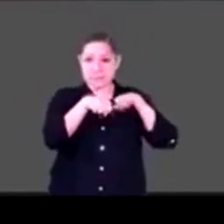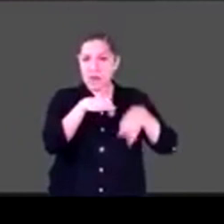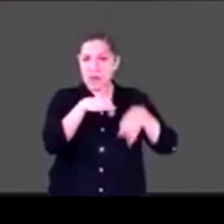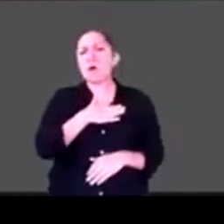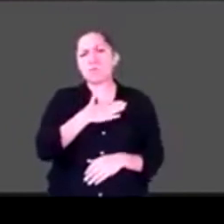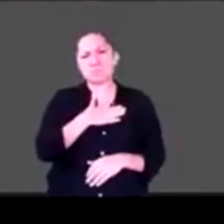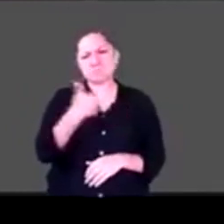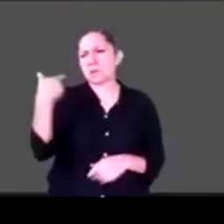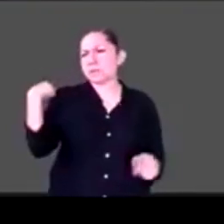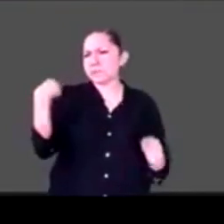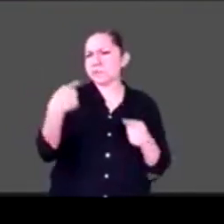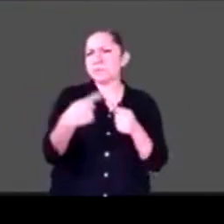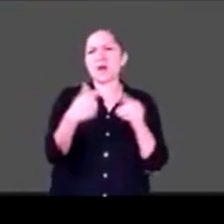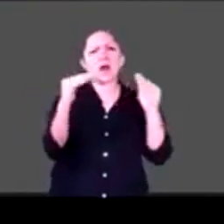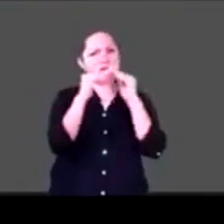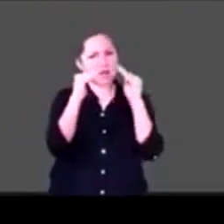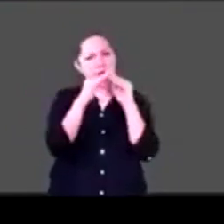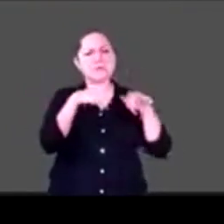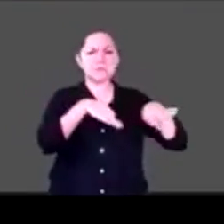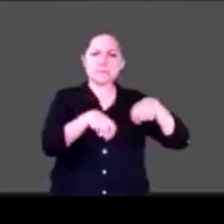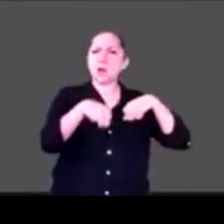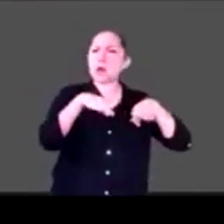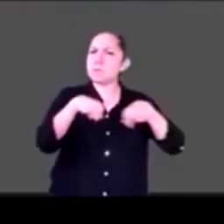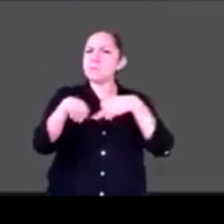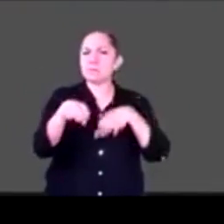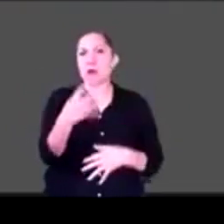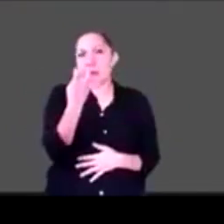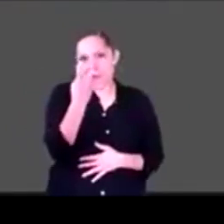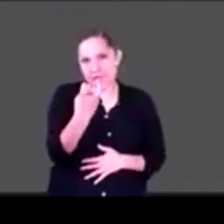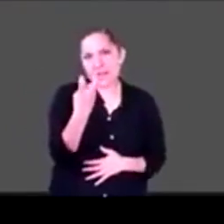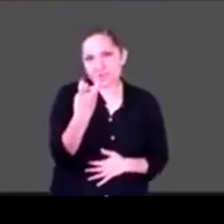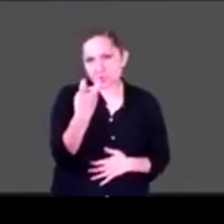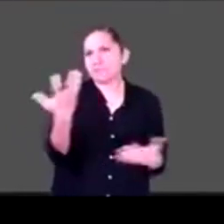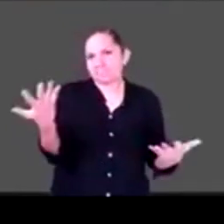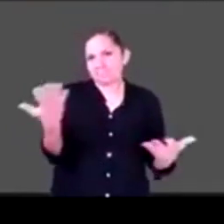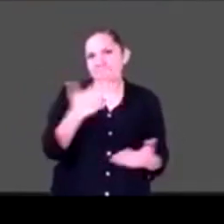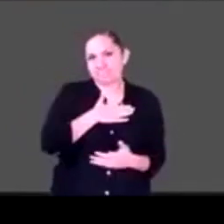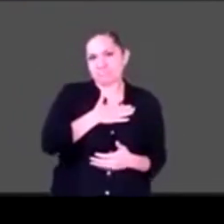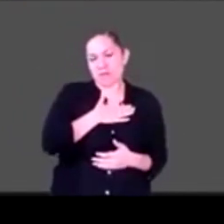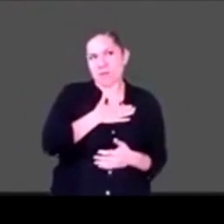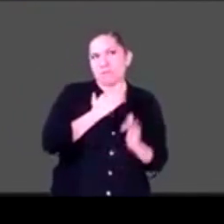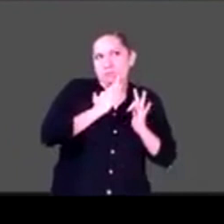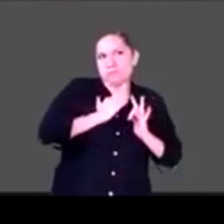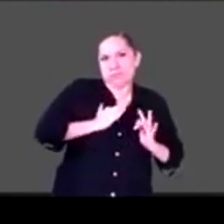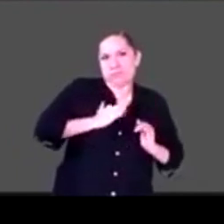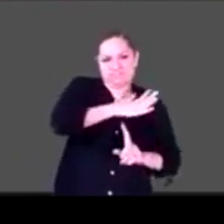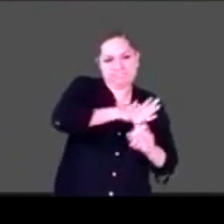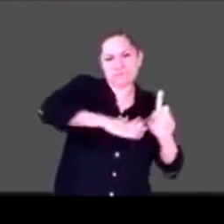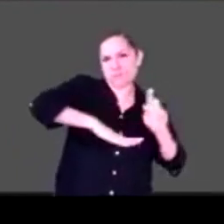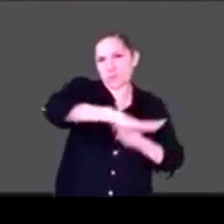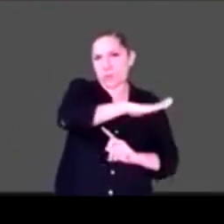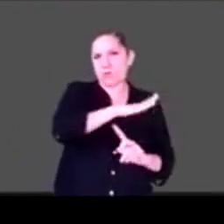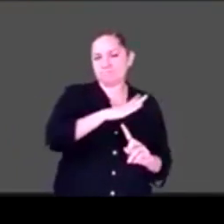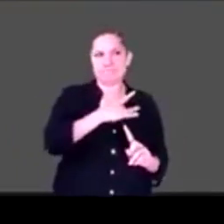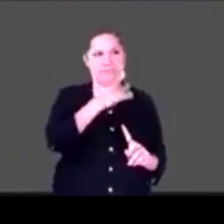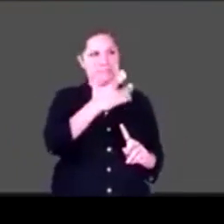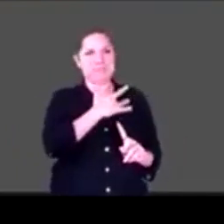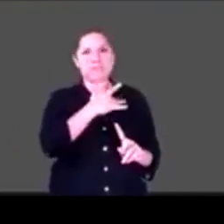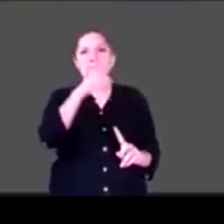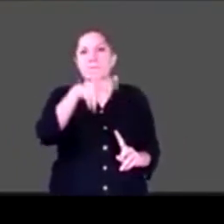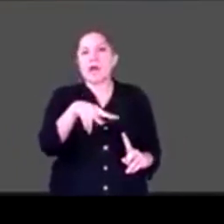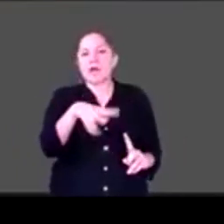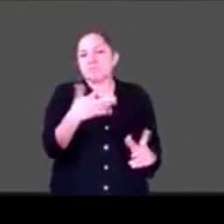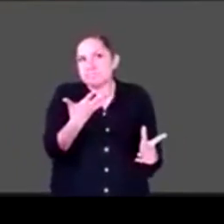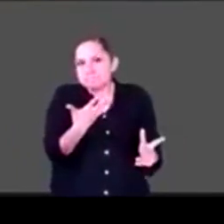bueno, pues eso también pues es importante, ¿no? En mi caso particular, bueno, no me tengo que preocupar tanto por esa parte económica.